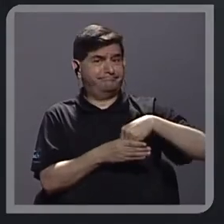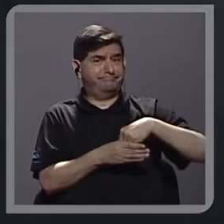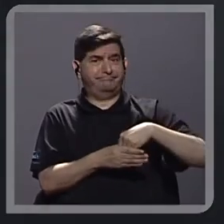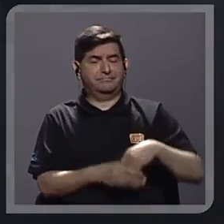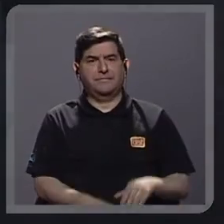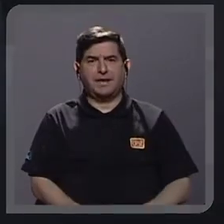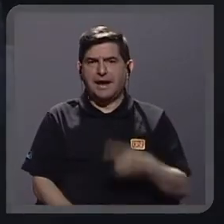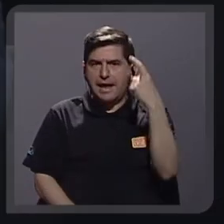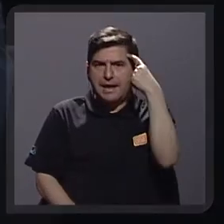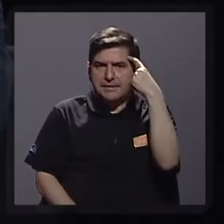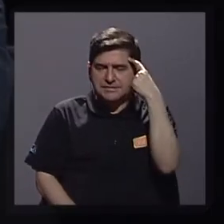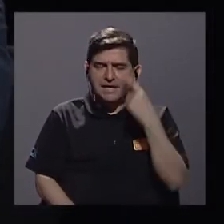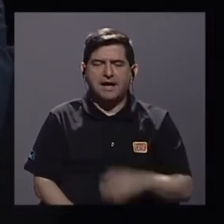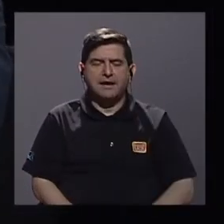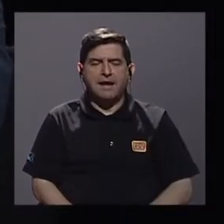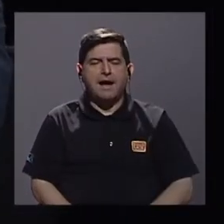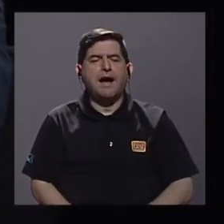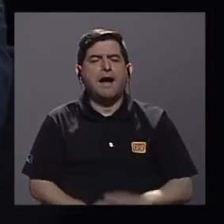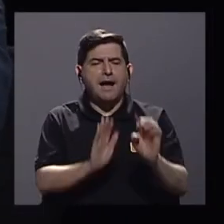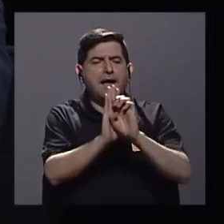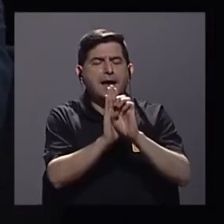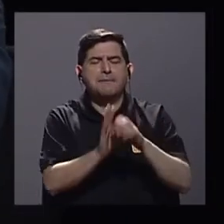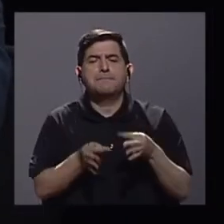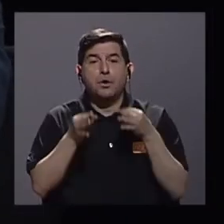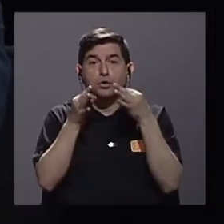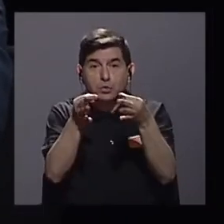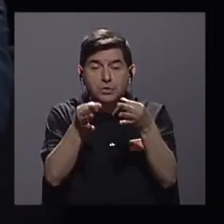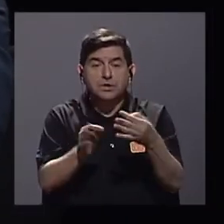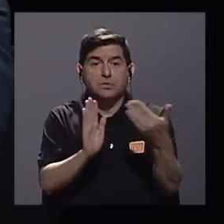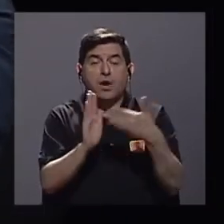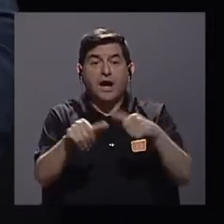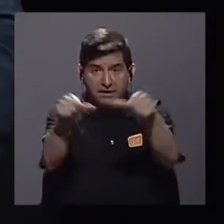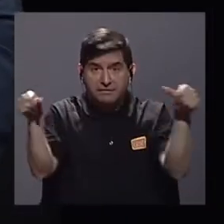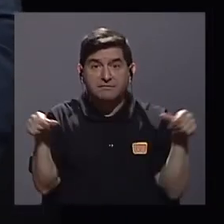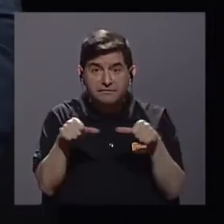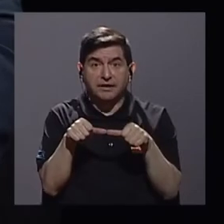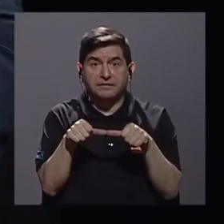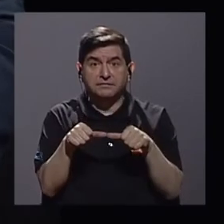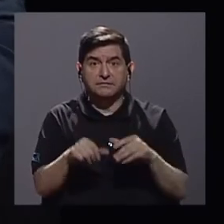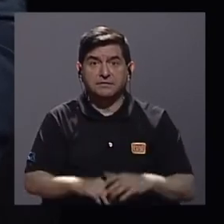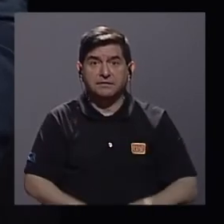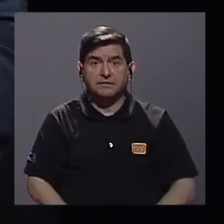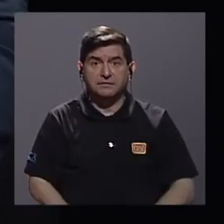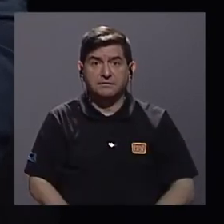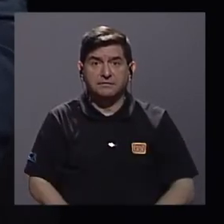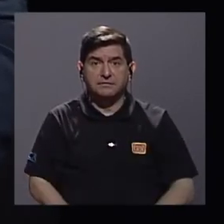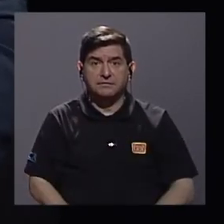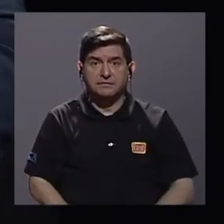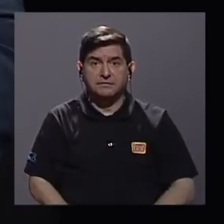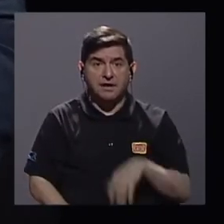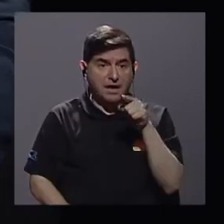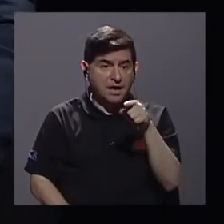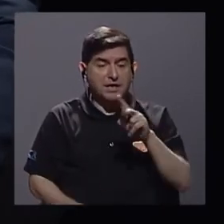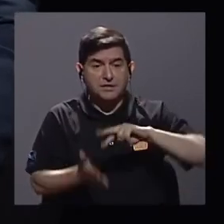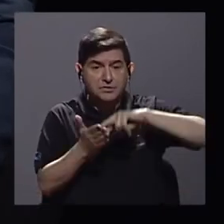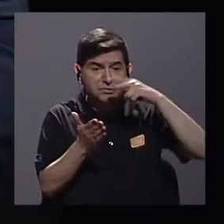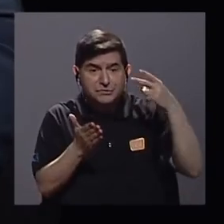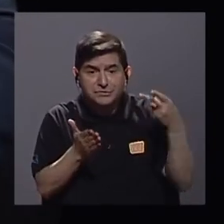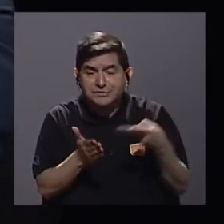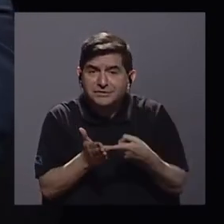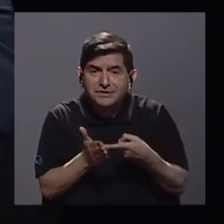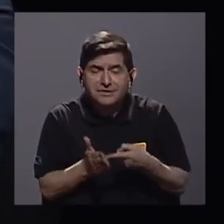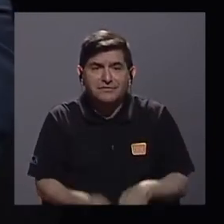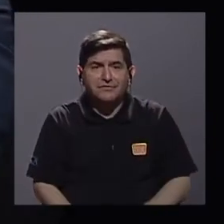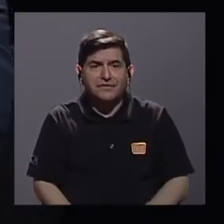las que se dedicaban al turismo, eso tuvo una afectación directa sobre un sector que inclusive decanta en